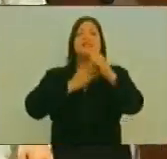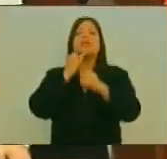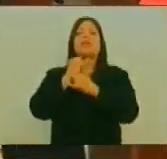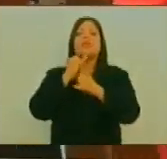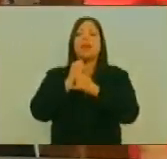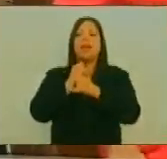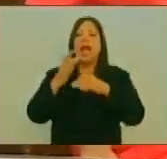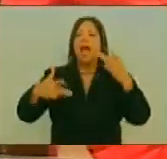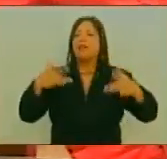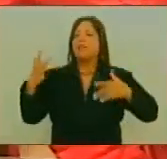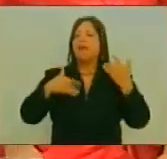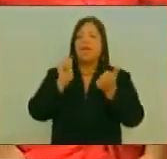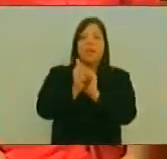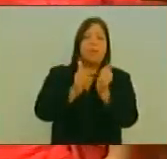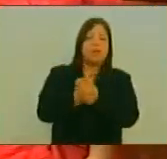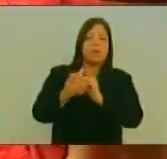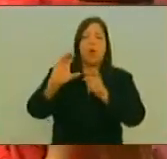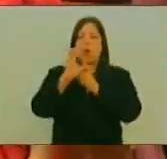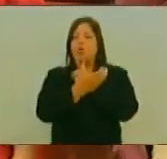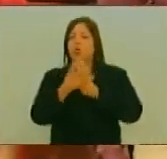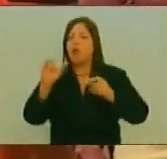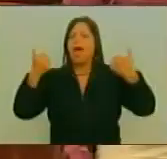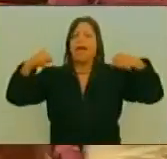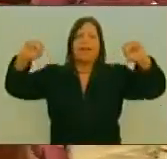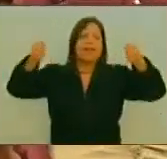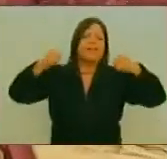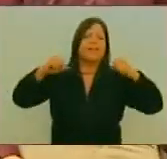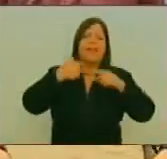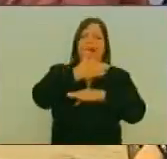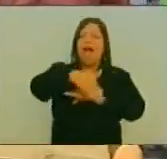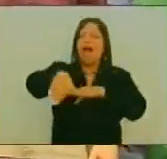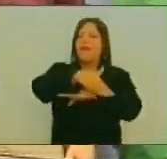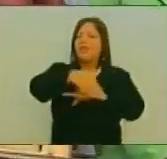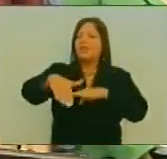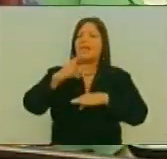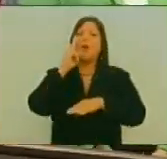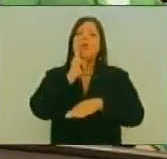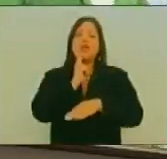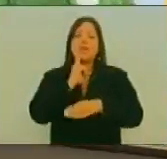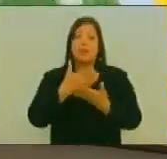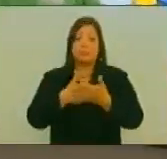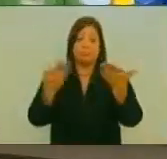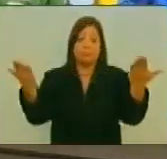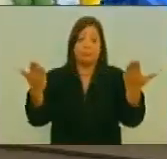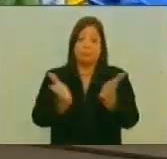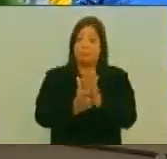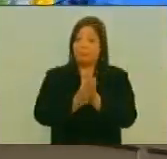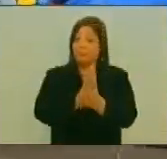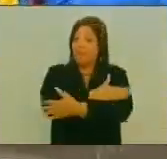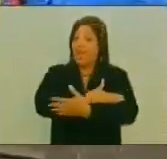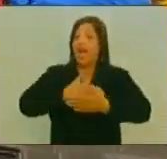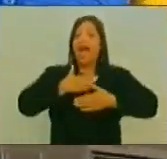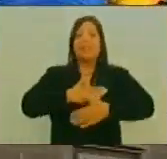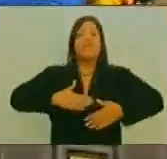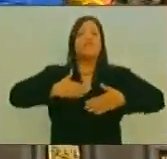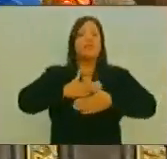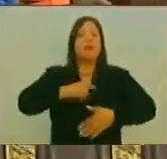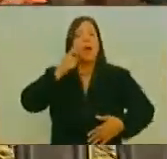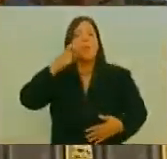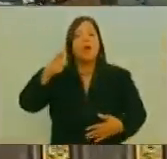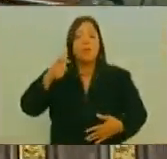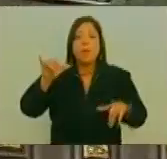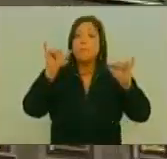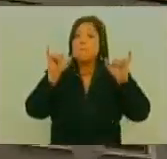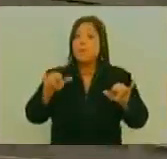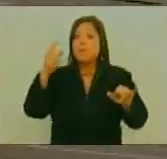Actividades Deportivas Culturales Recreativas Estará Pues A la disposición De todo Nuestro pueblo Y ese